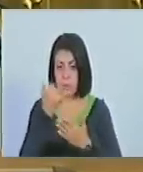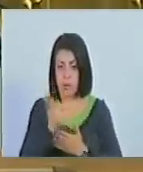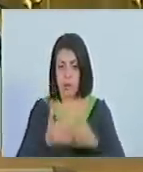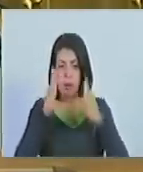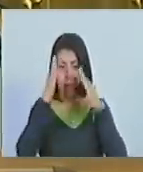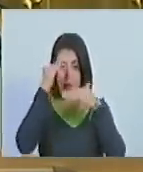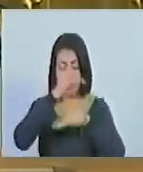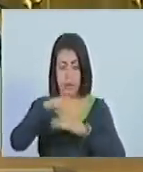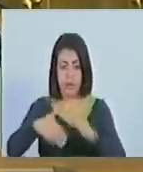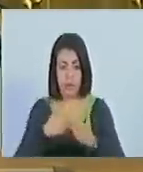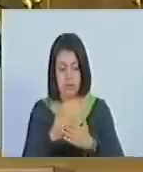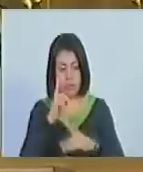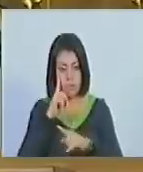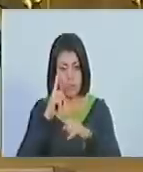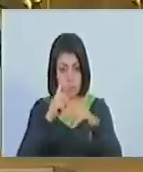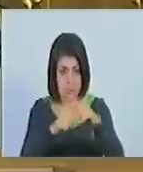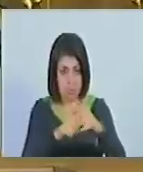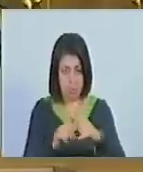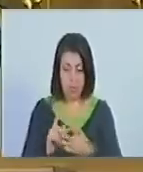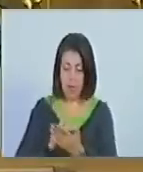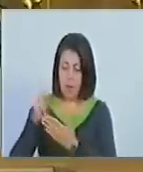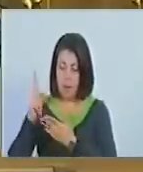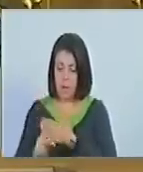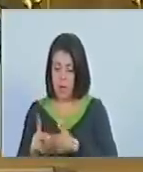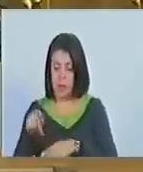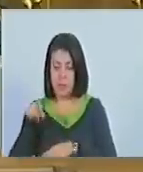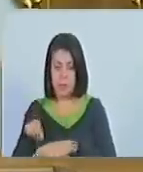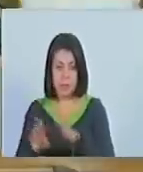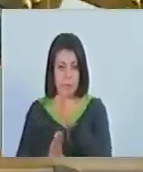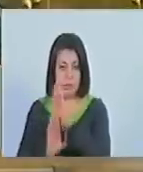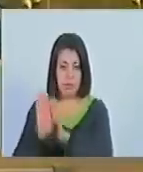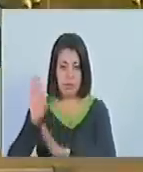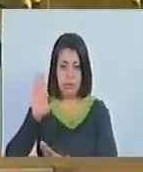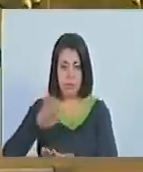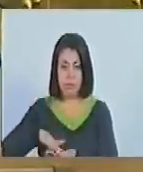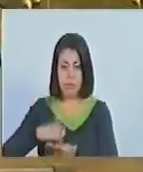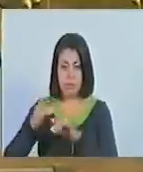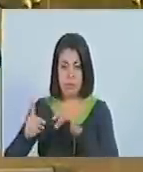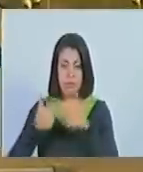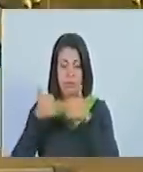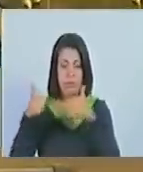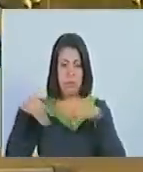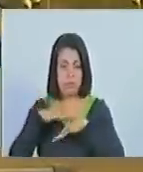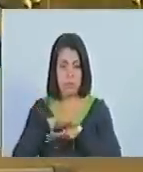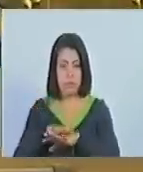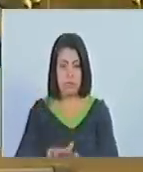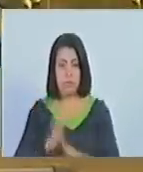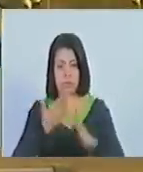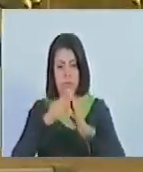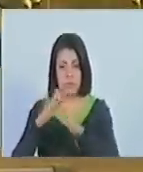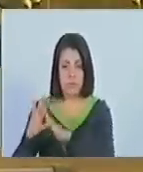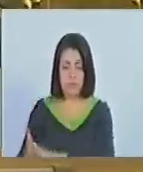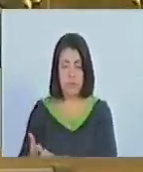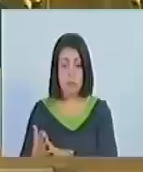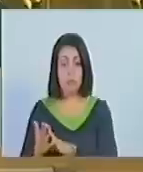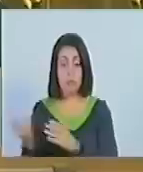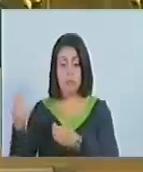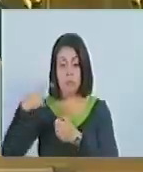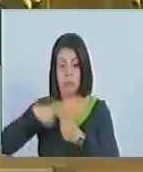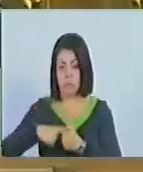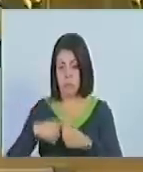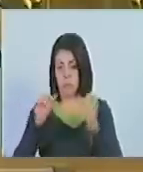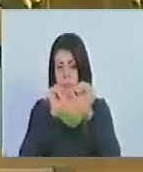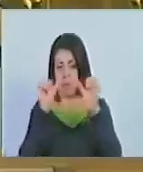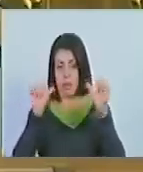atendiendo al diagnóstico, tiene como finalidad el desarrollo del bienestar integral de la comunidad y se inserta dentro